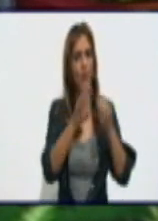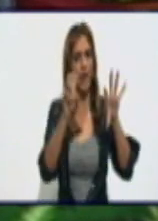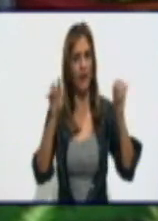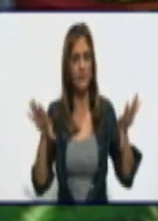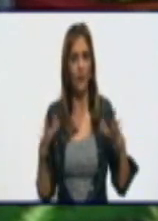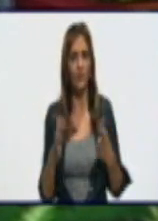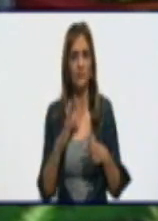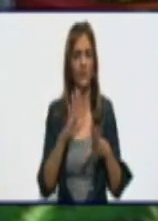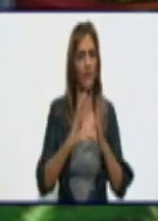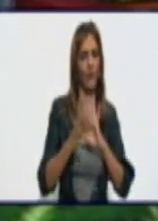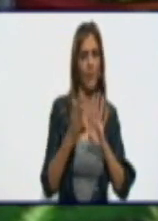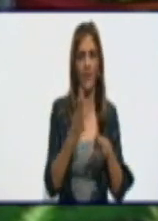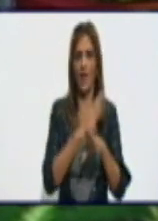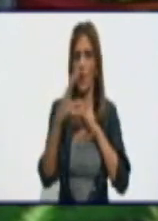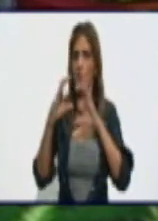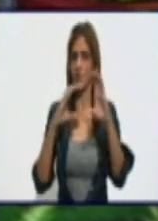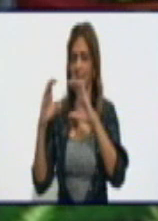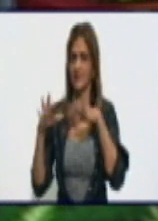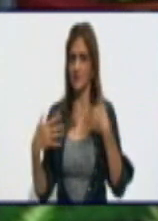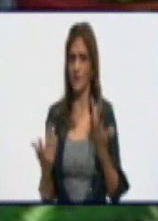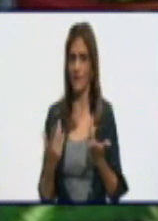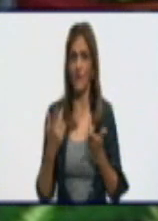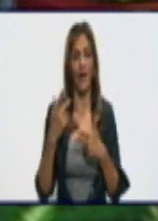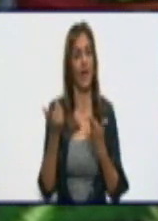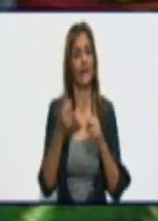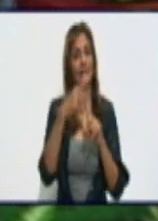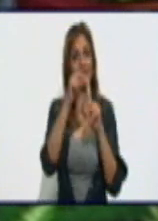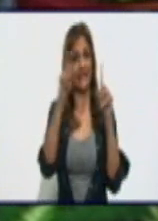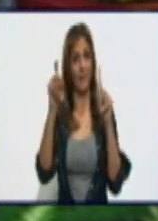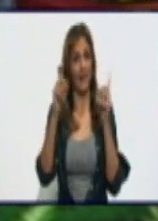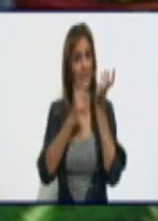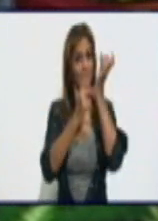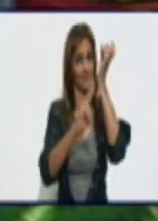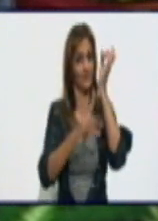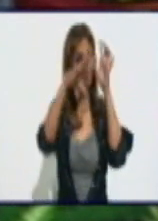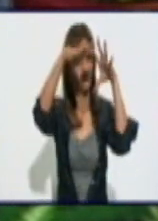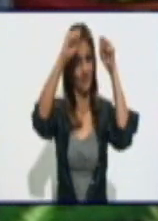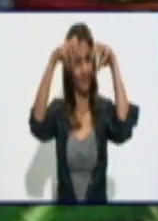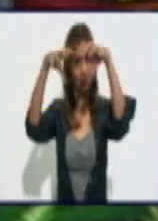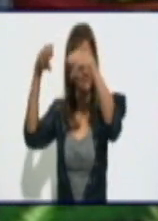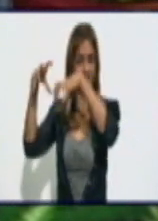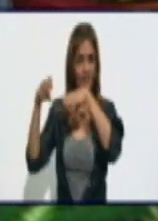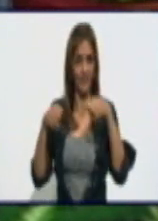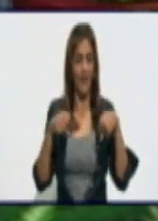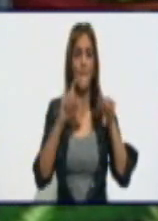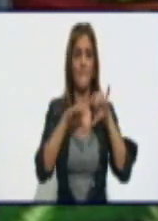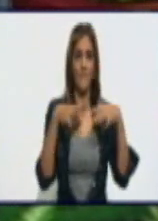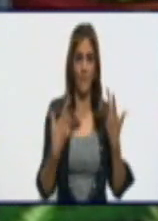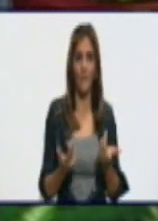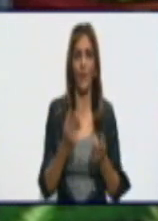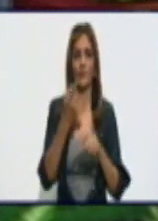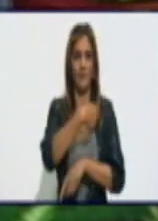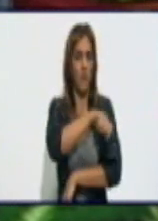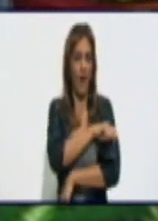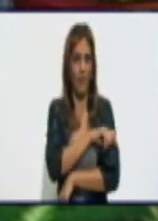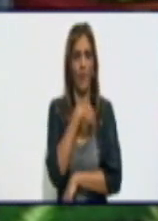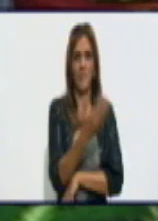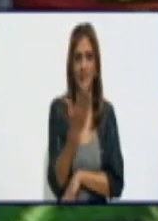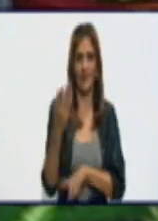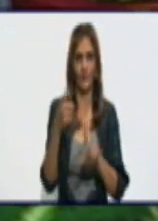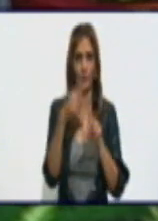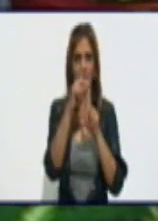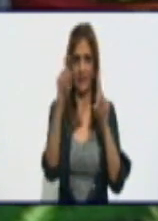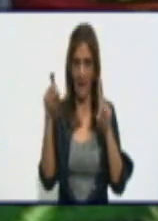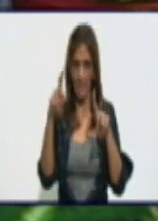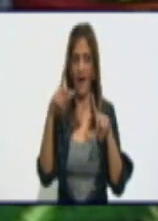situación con el Sistema Electroenergético Nacional. A partir también de la solicitud hecha por los televidentes, hoy tenemos en el